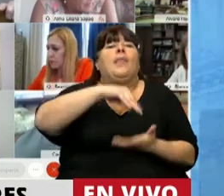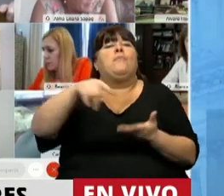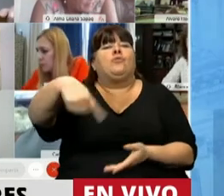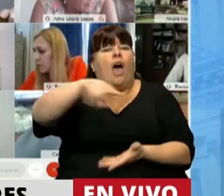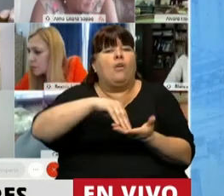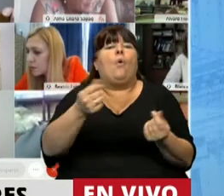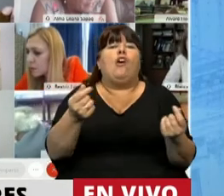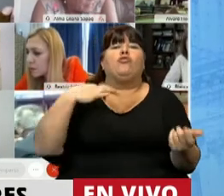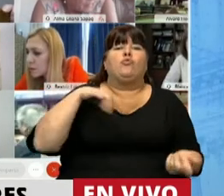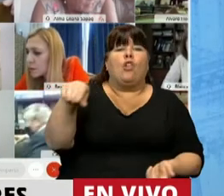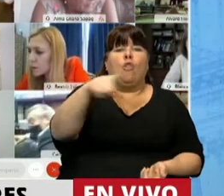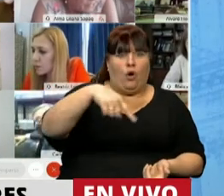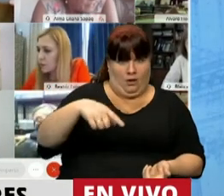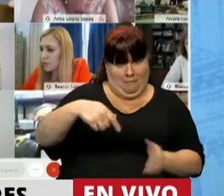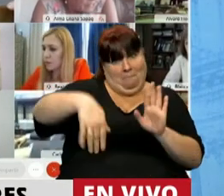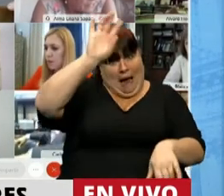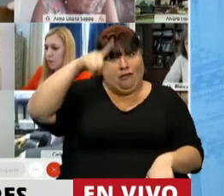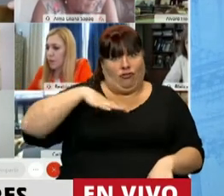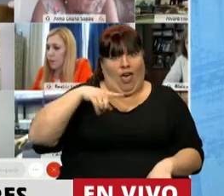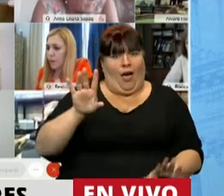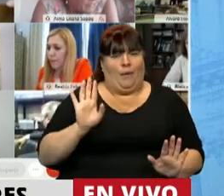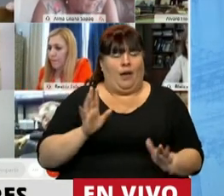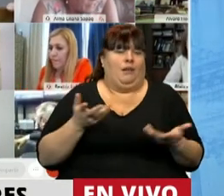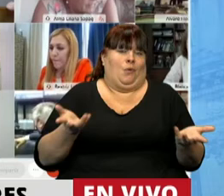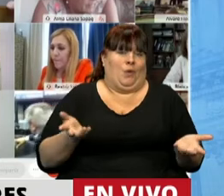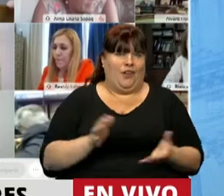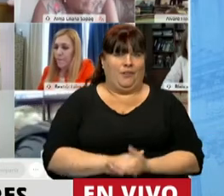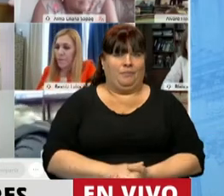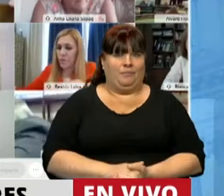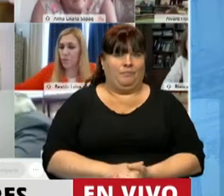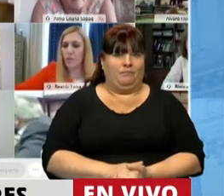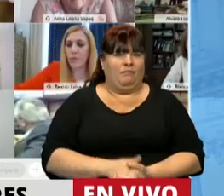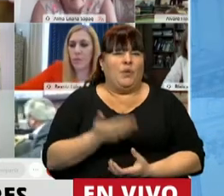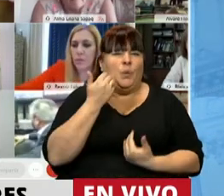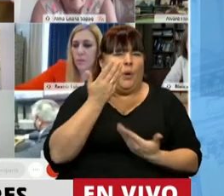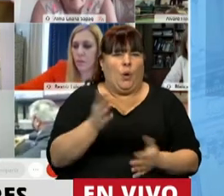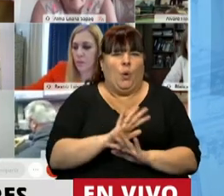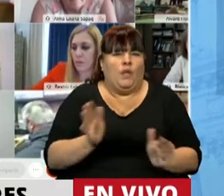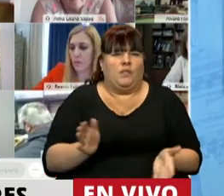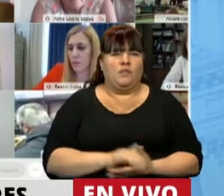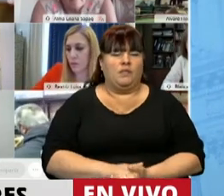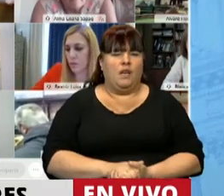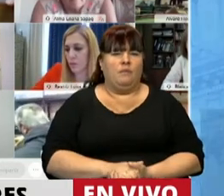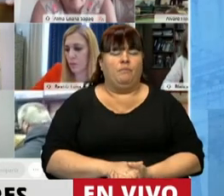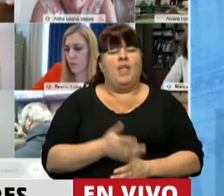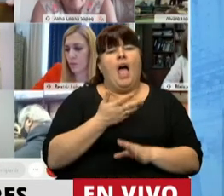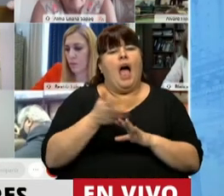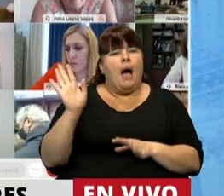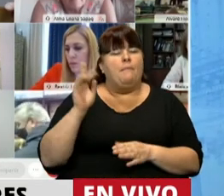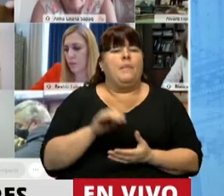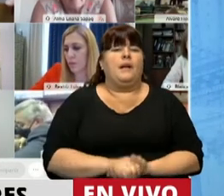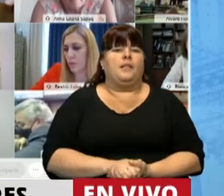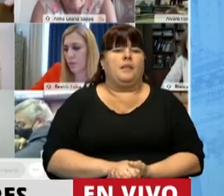diputadas y diputados? Muchísimo más. Bueno, no tienen descaro. Después, por otro lado,